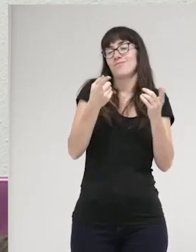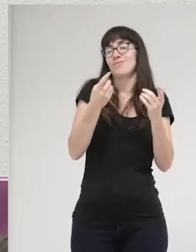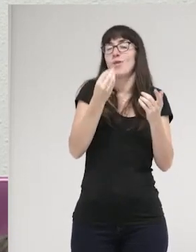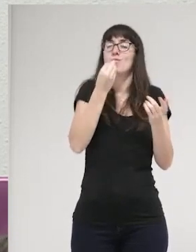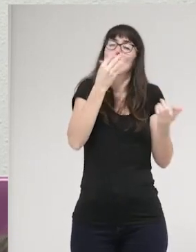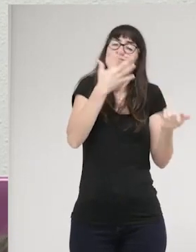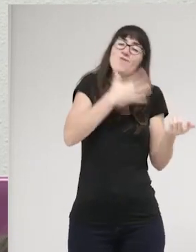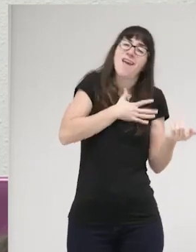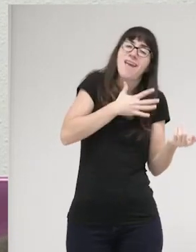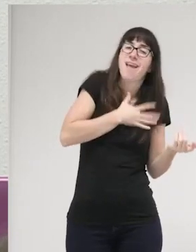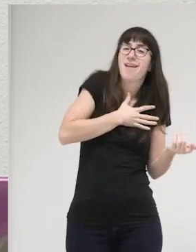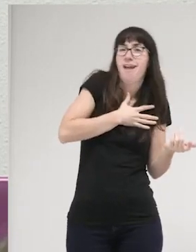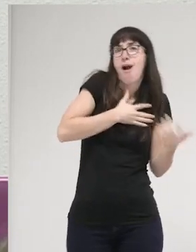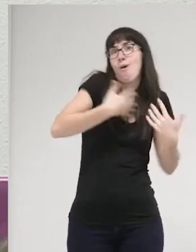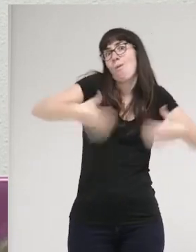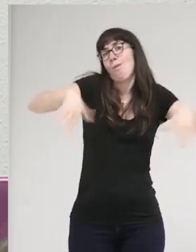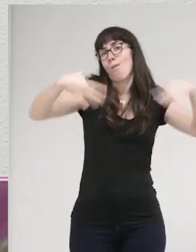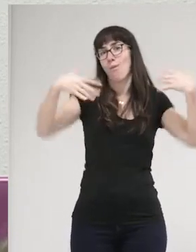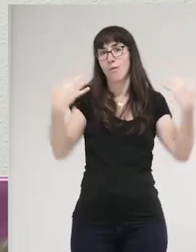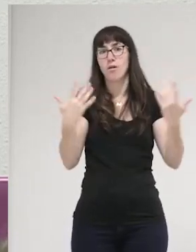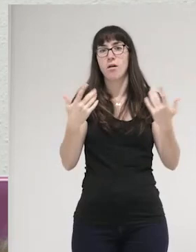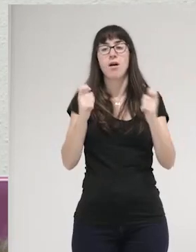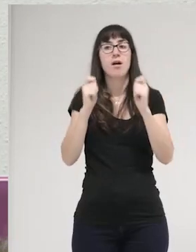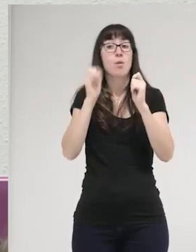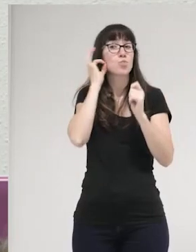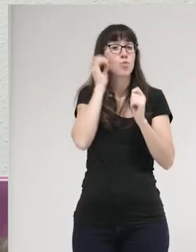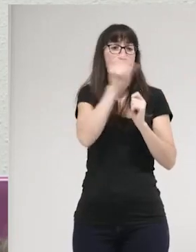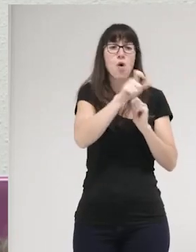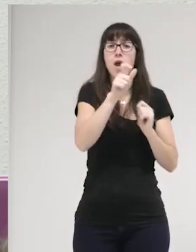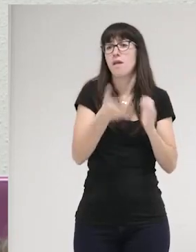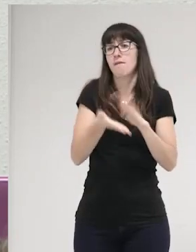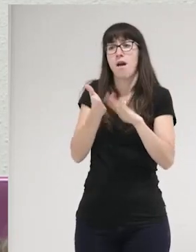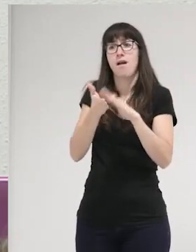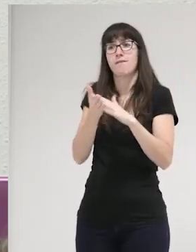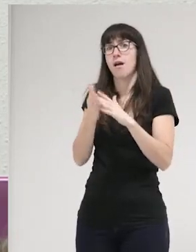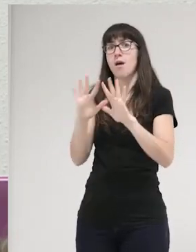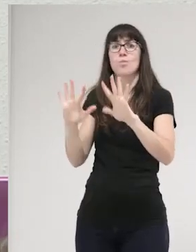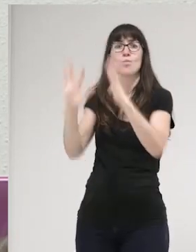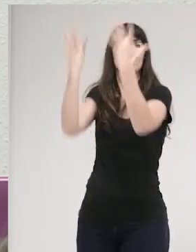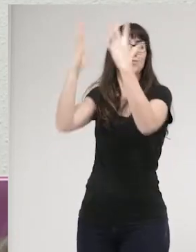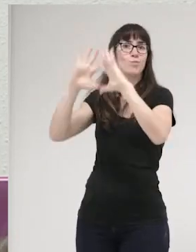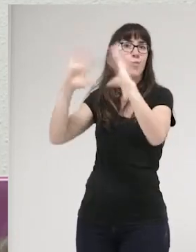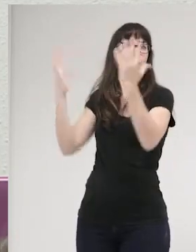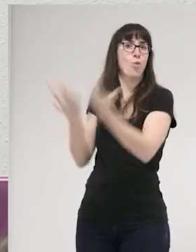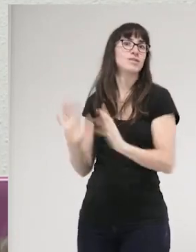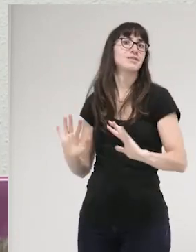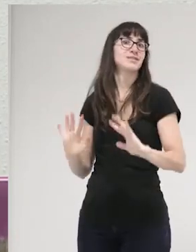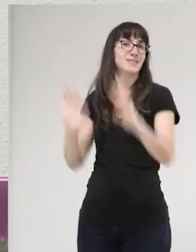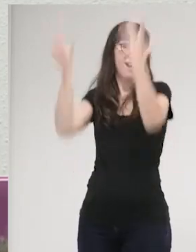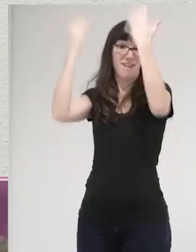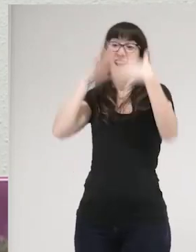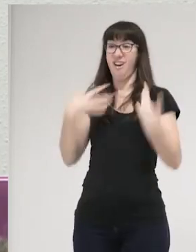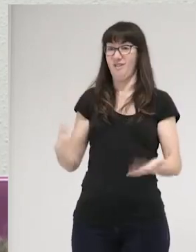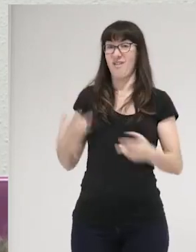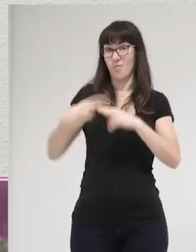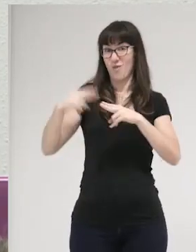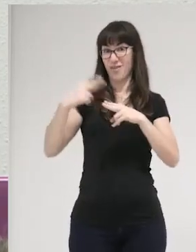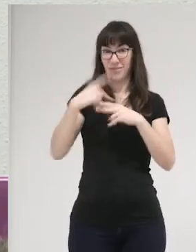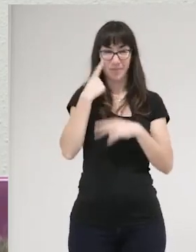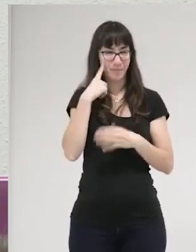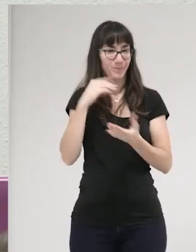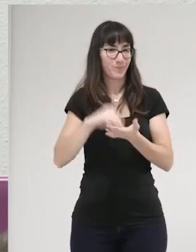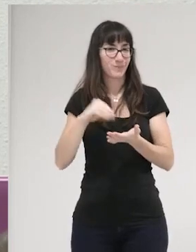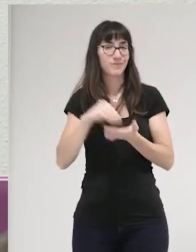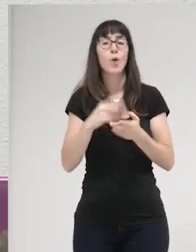bondad ¿no? las mujeres llamadas a salvar el mundo esta cosa que dicen mucho las nuevas políticas la feminización de la